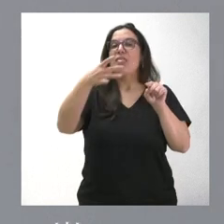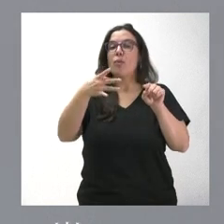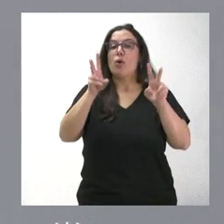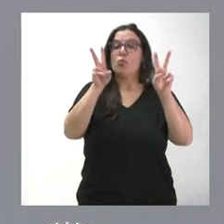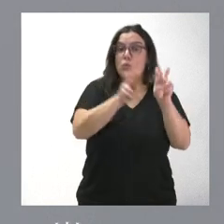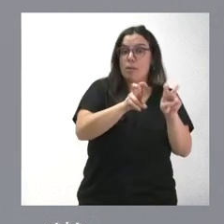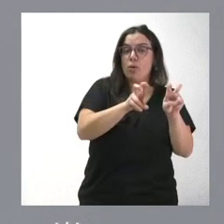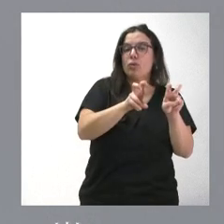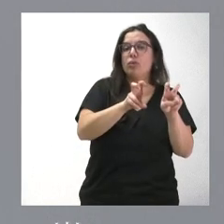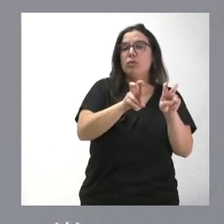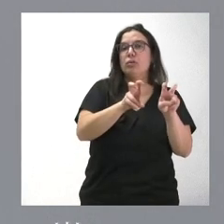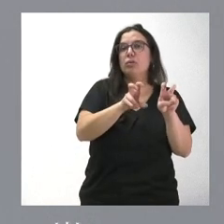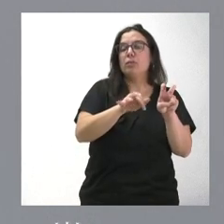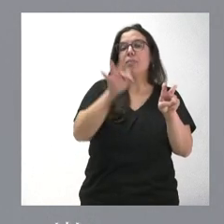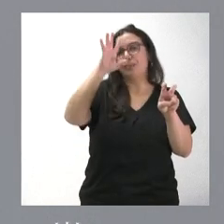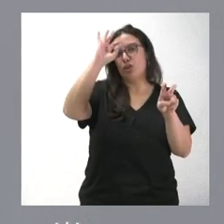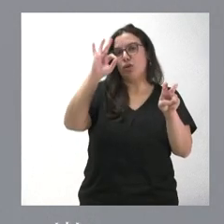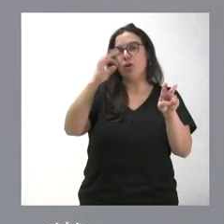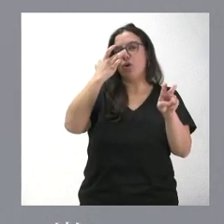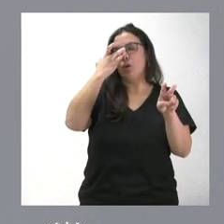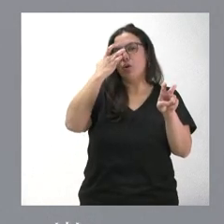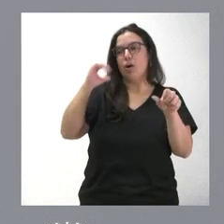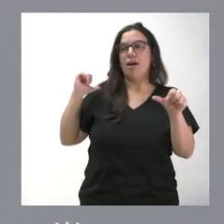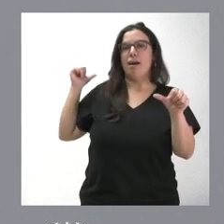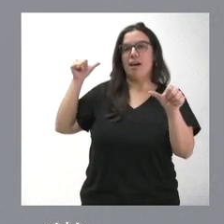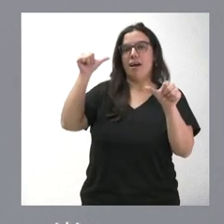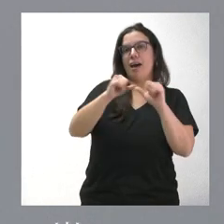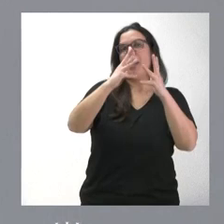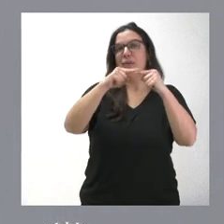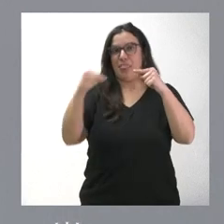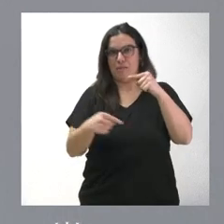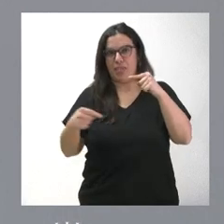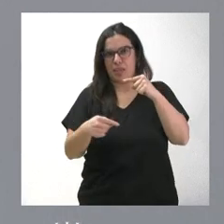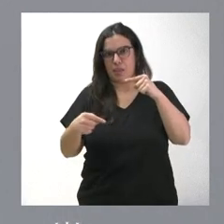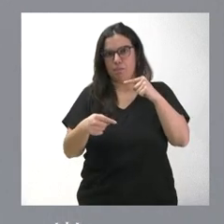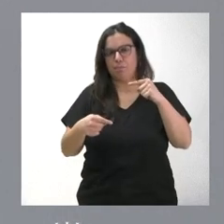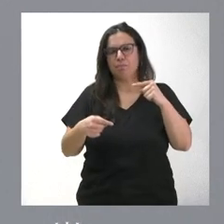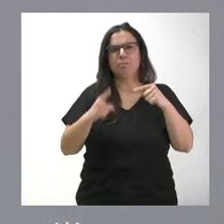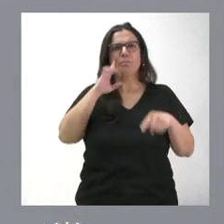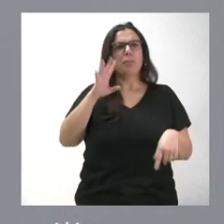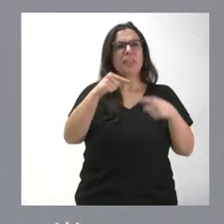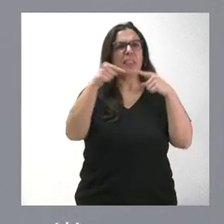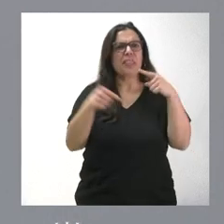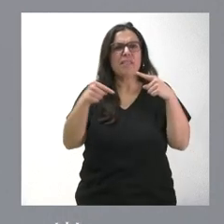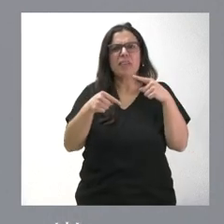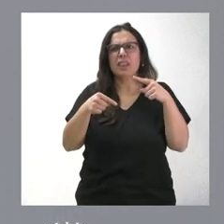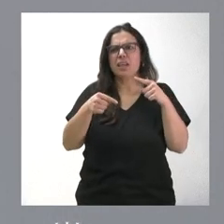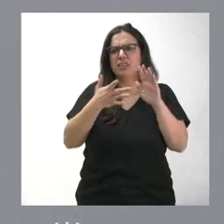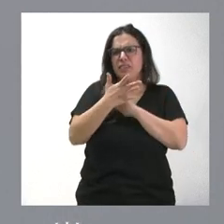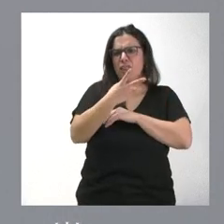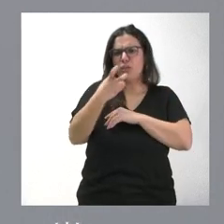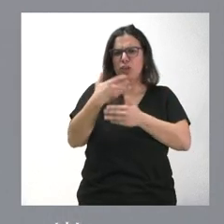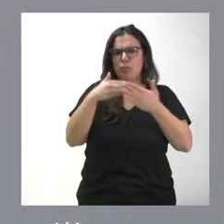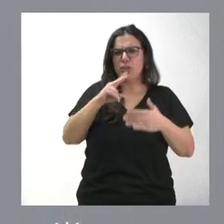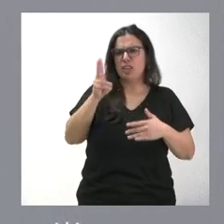como, lógicamente, abordar el déficit. El déficit creo que suponía aproximadamente algo más de 200 millones